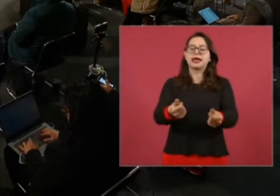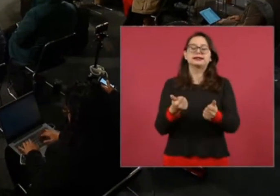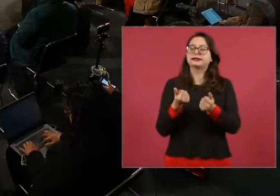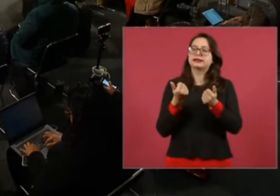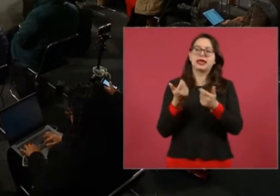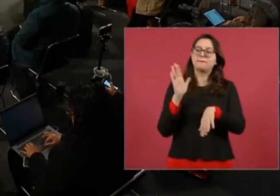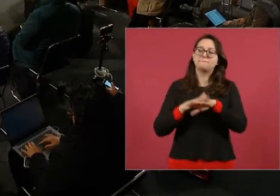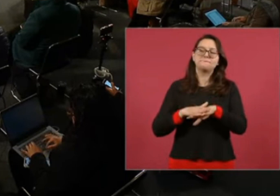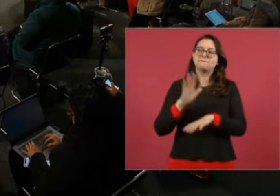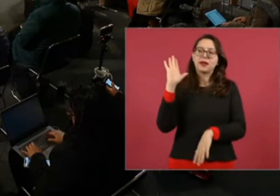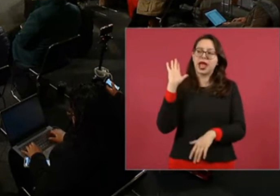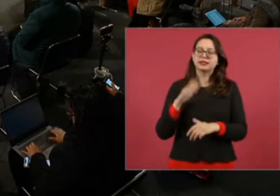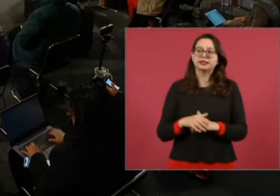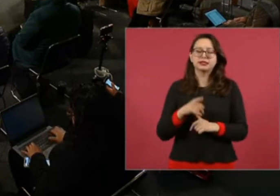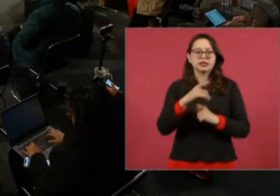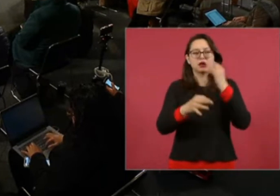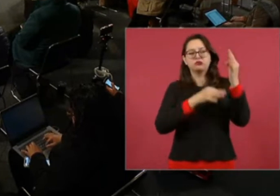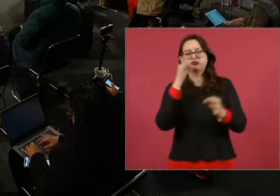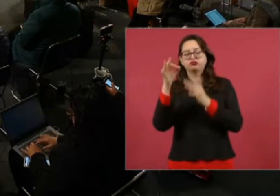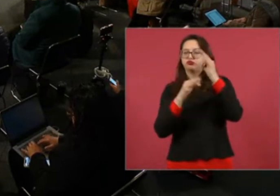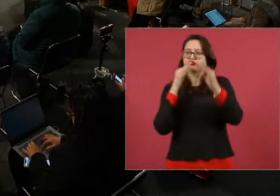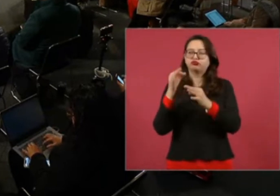en sus precampañas